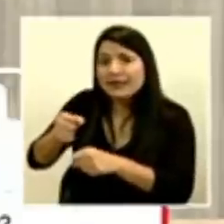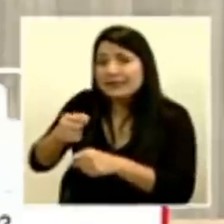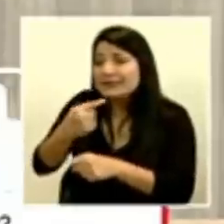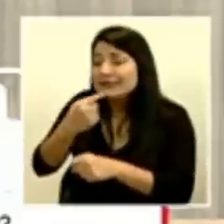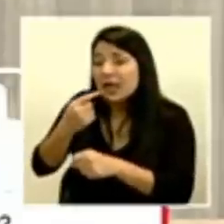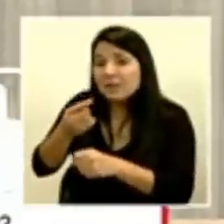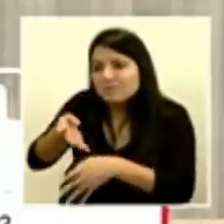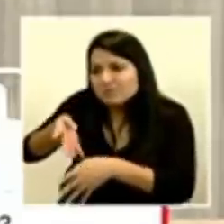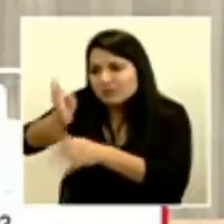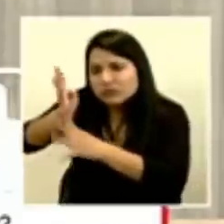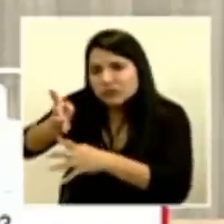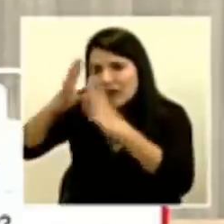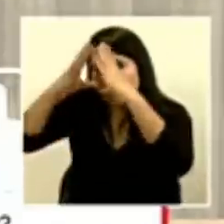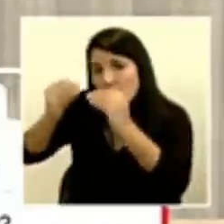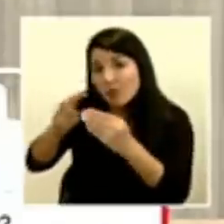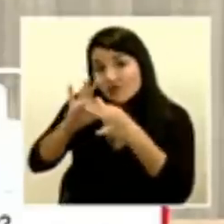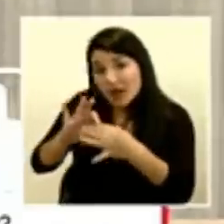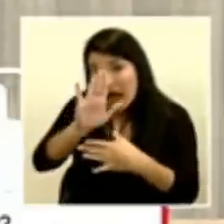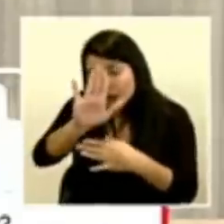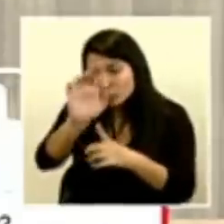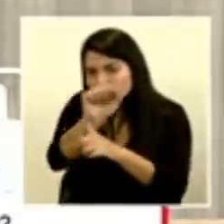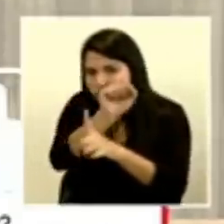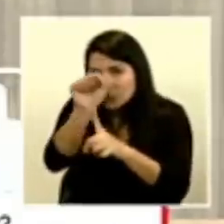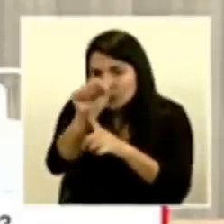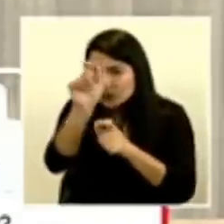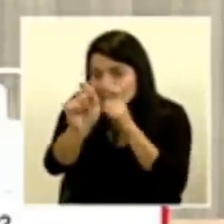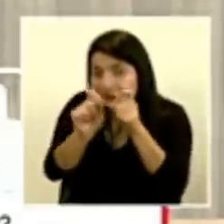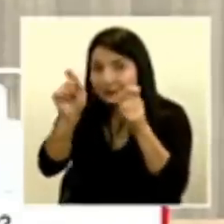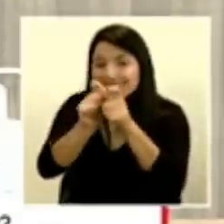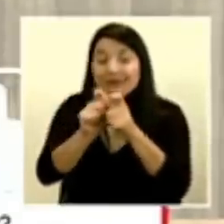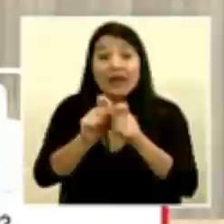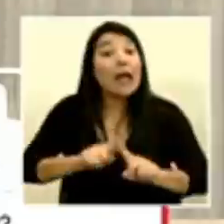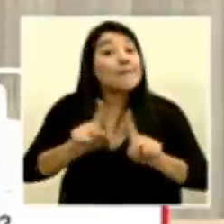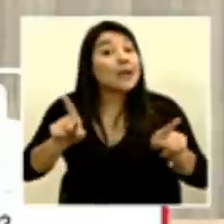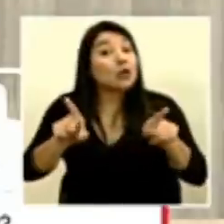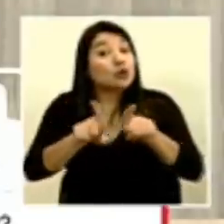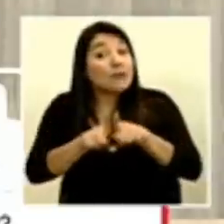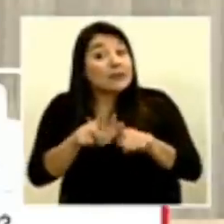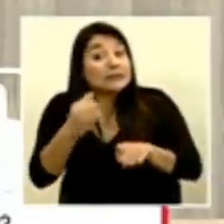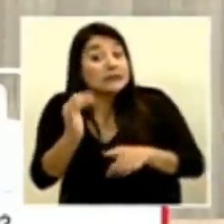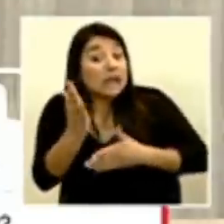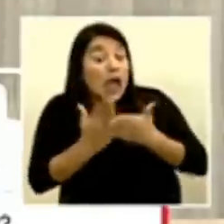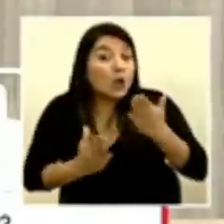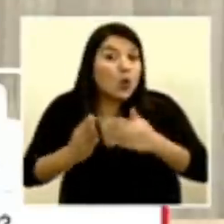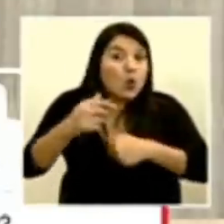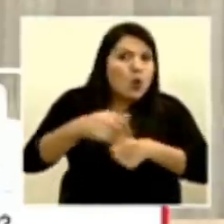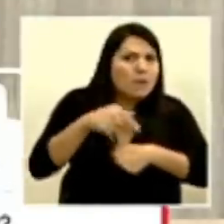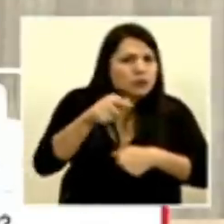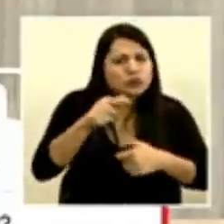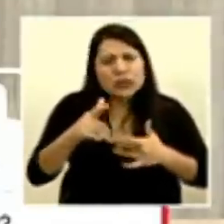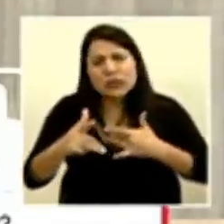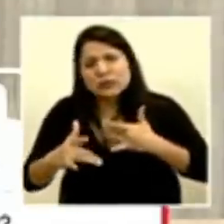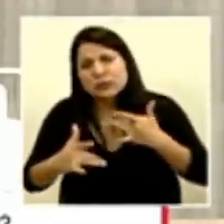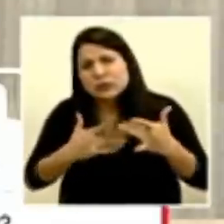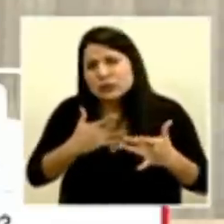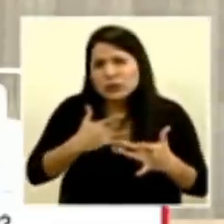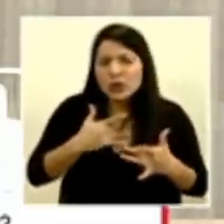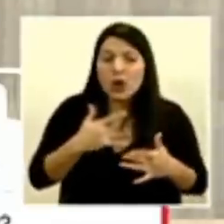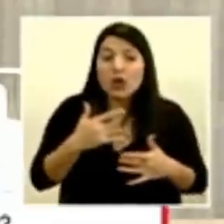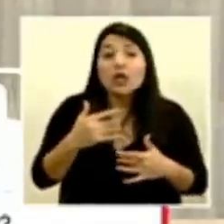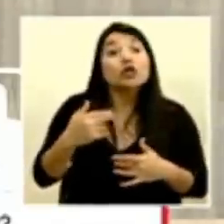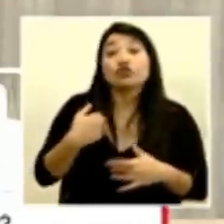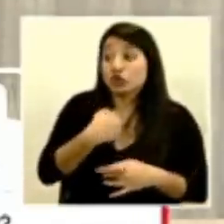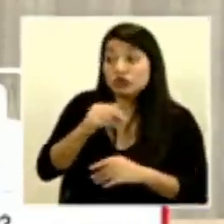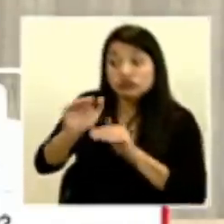Pero también le damos ese seguimiento ampliado. También les decimos que si en algún momento tienen síntomas respiratorios, una vez que ya se les ha dado de alta, se